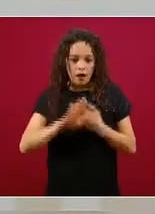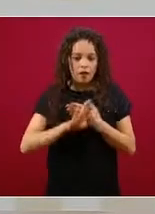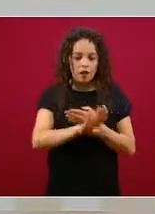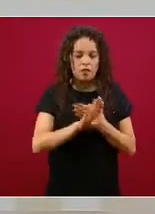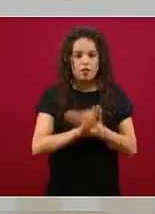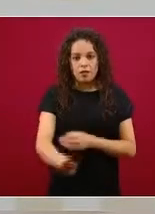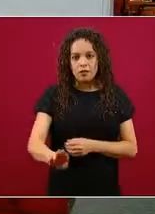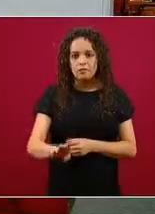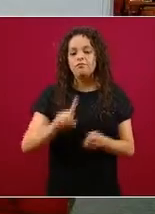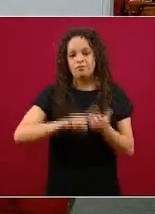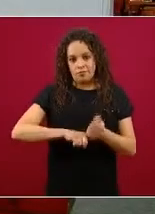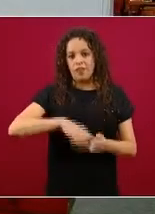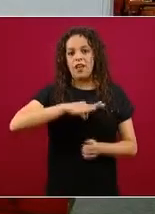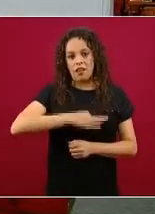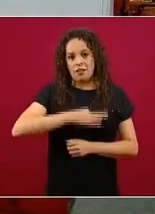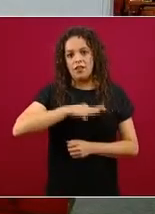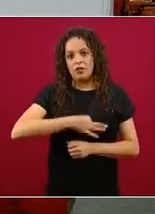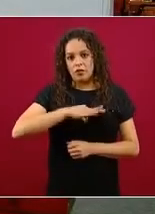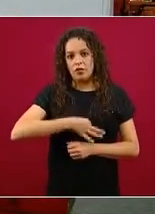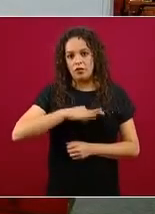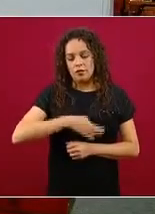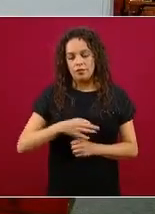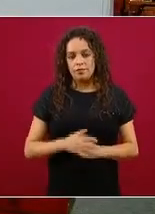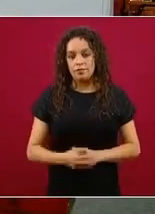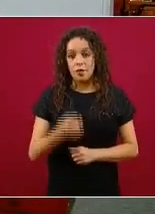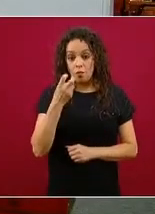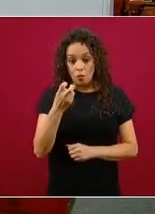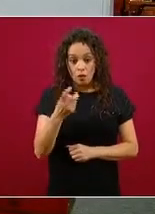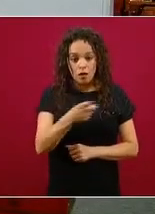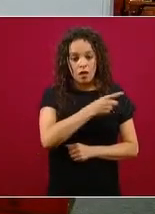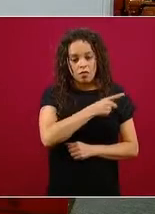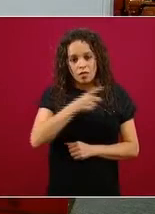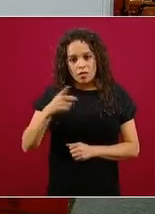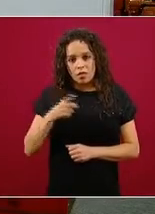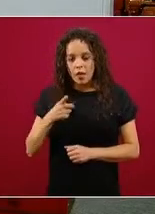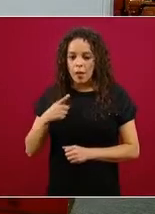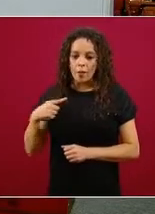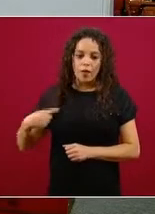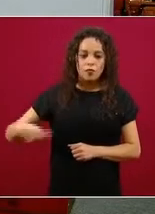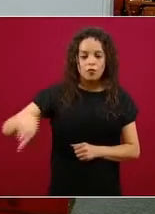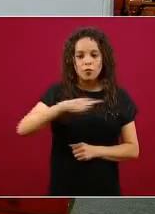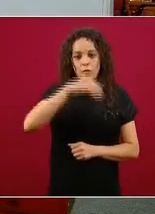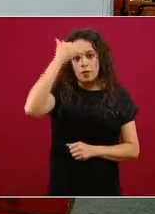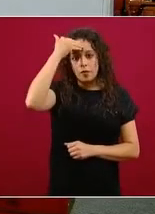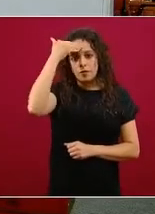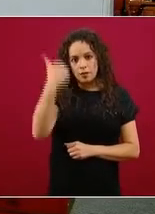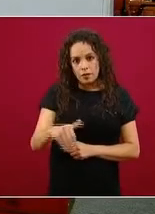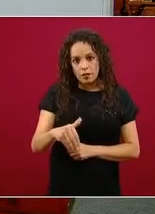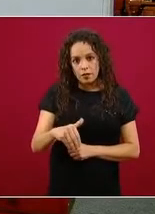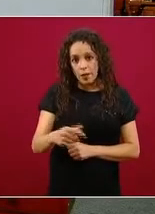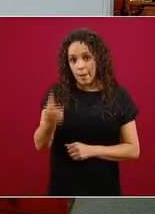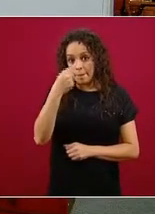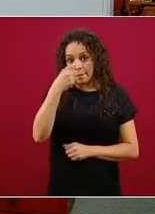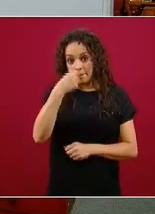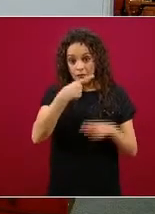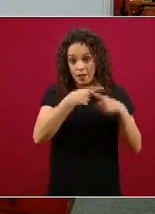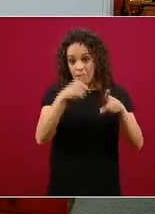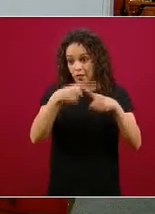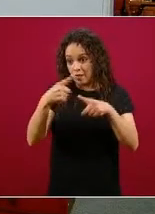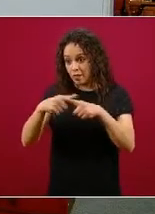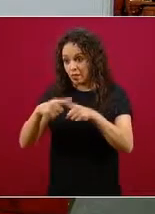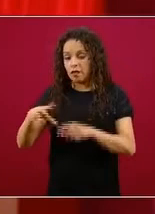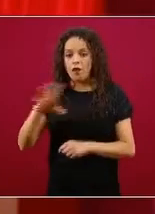entonces siempre hay que tener presente que prácticamente todos los medicamentos tienen efectos adversos